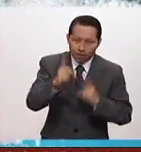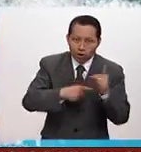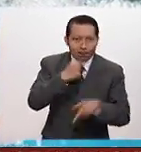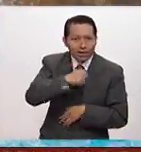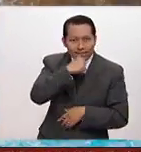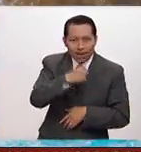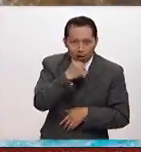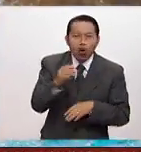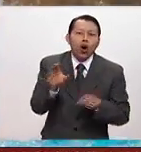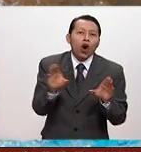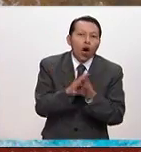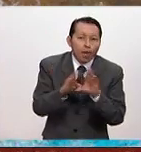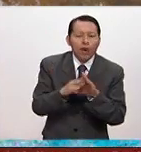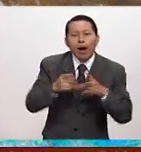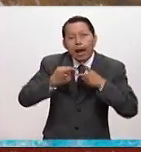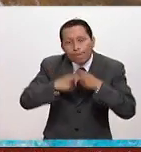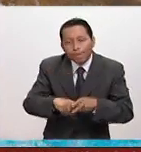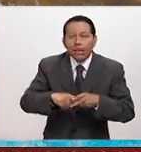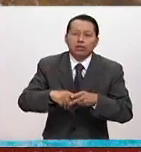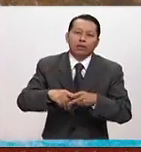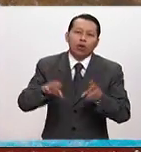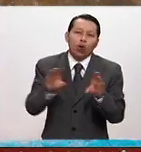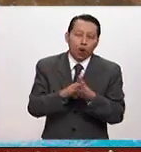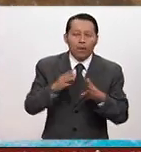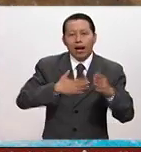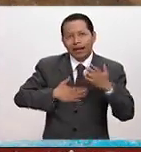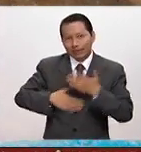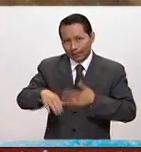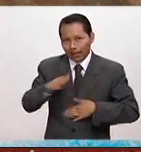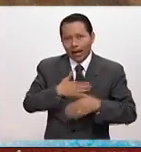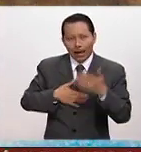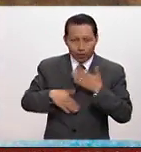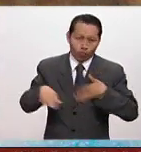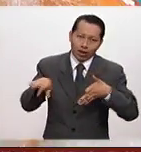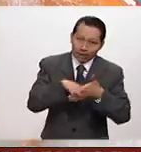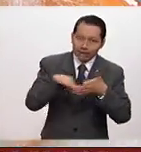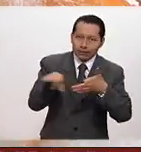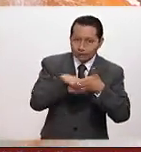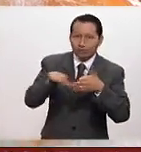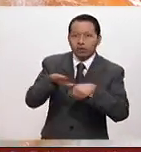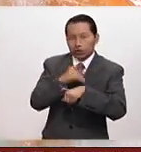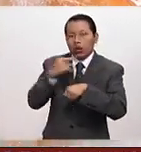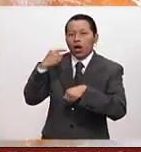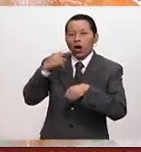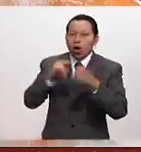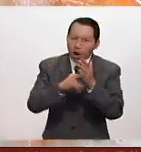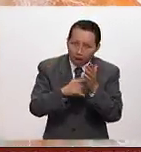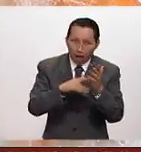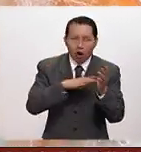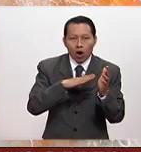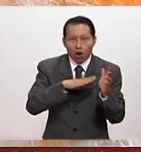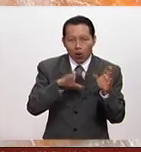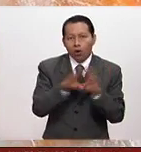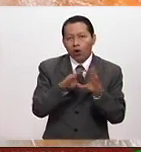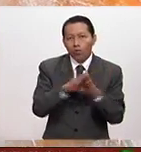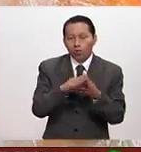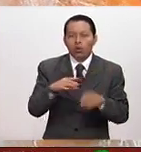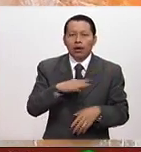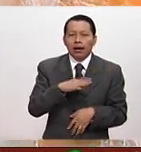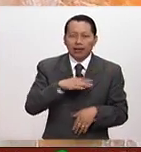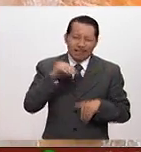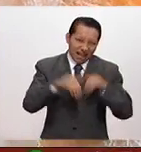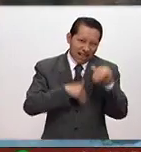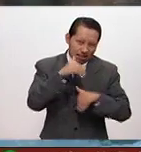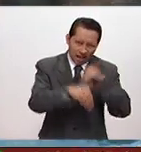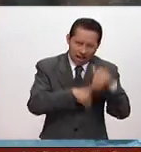empieza a cansar la participación tan seguida de estar en estos horarios en los cuales tiene un partido y una pues